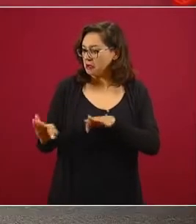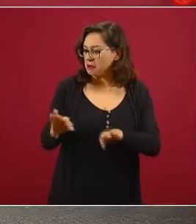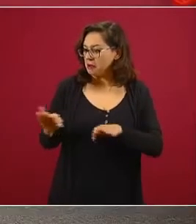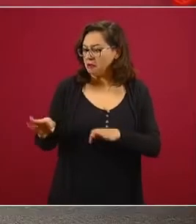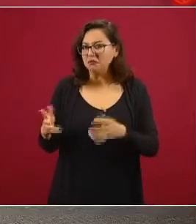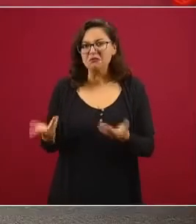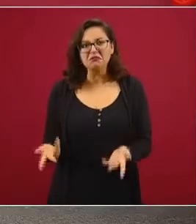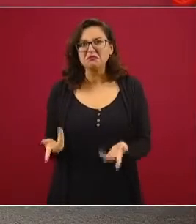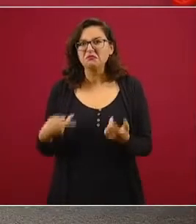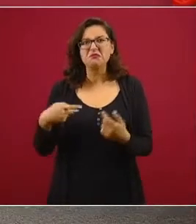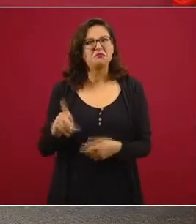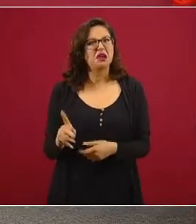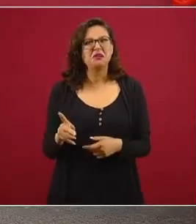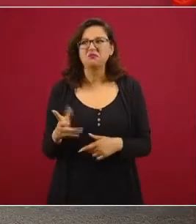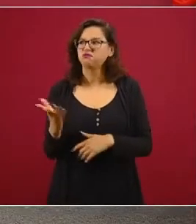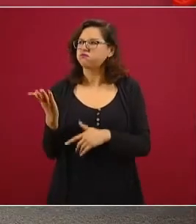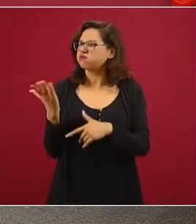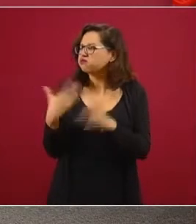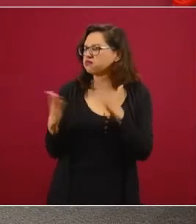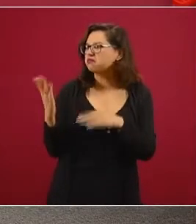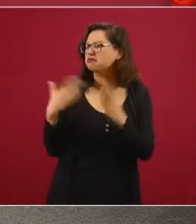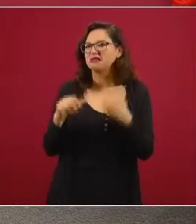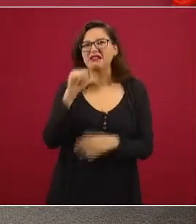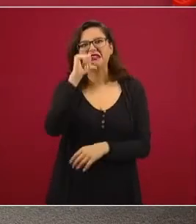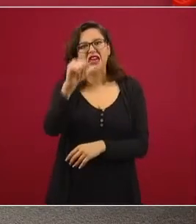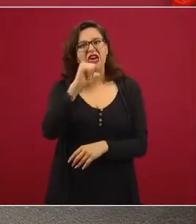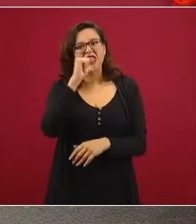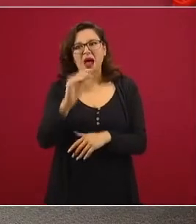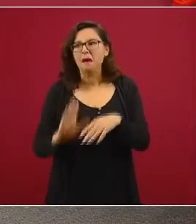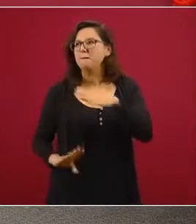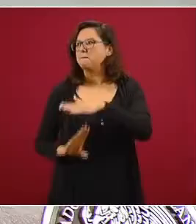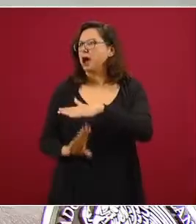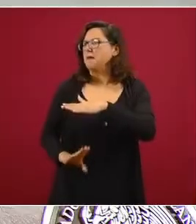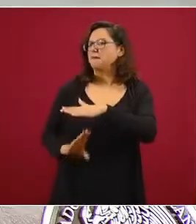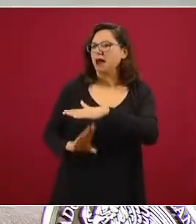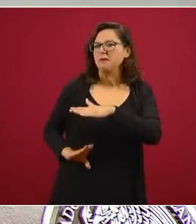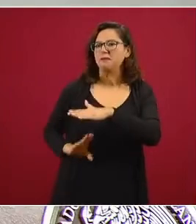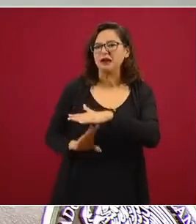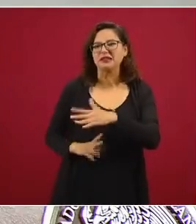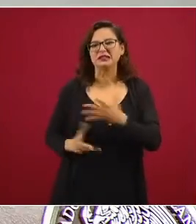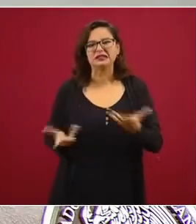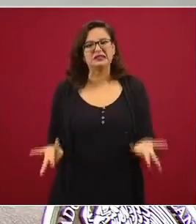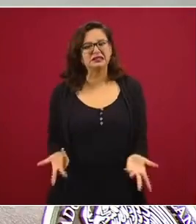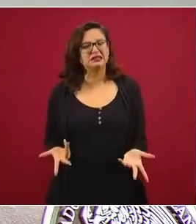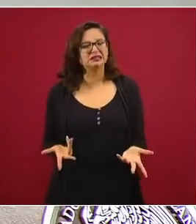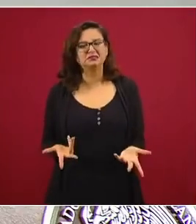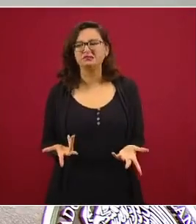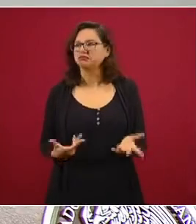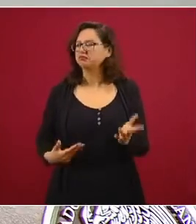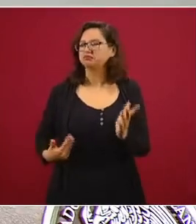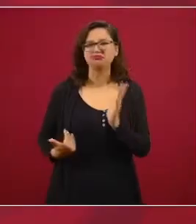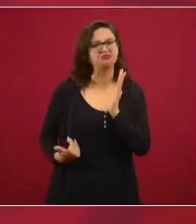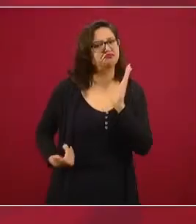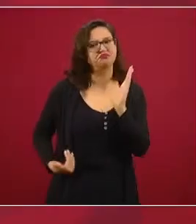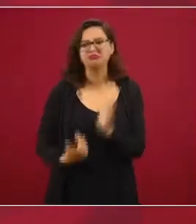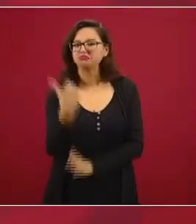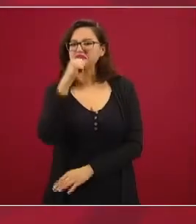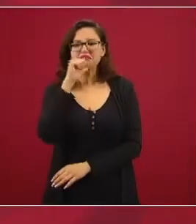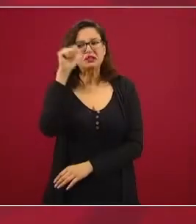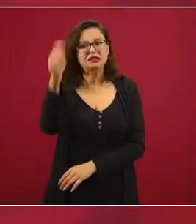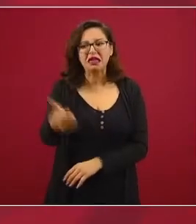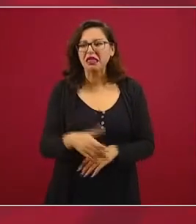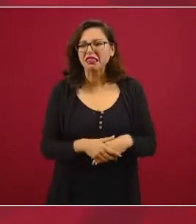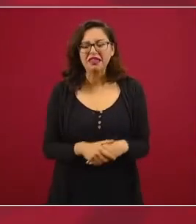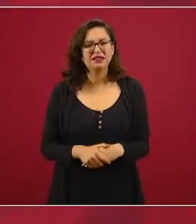que no progresa, que por el contrario, tiene millones de